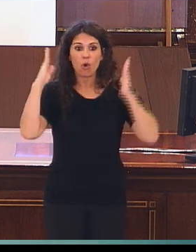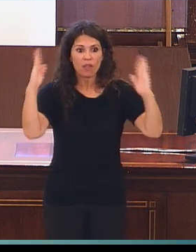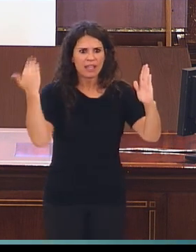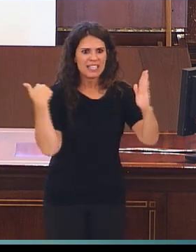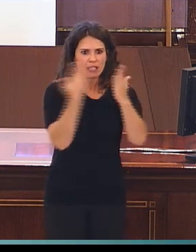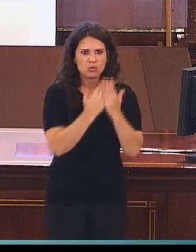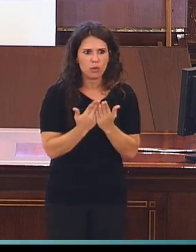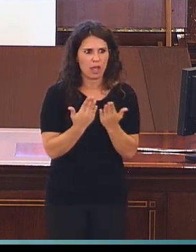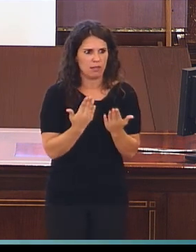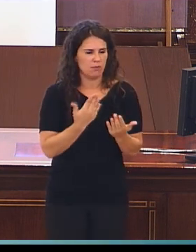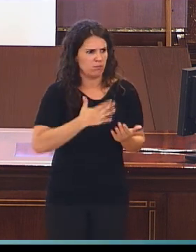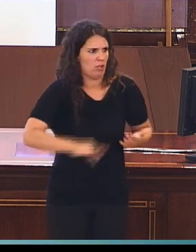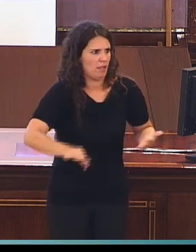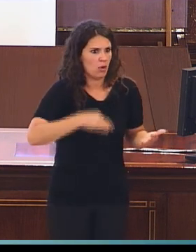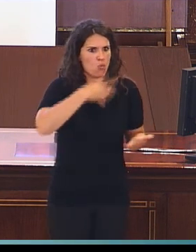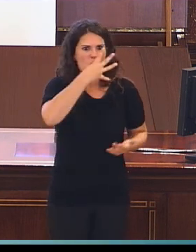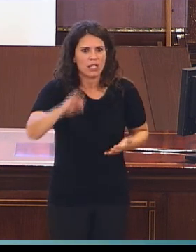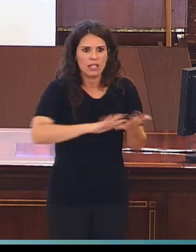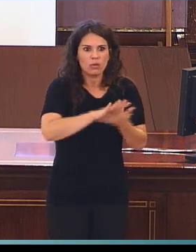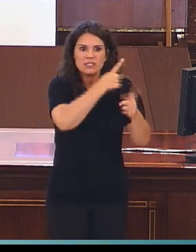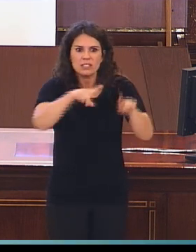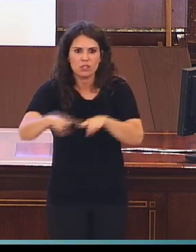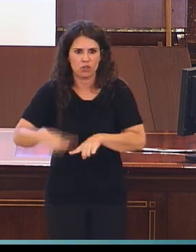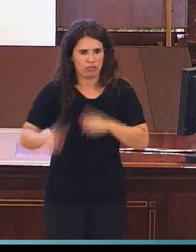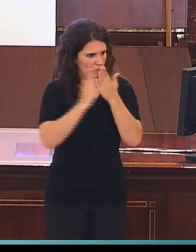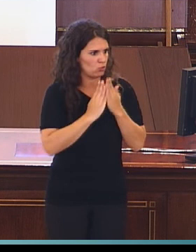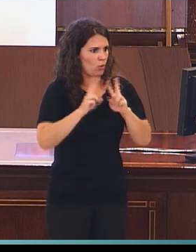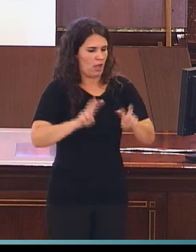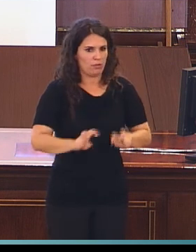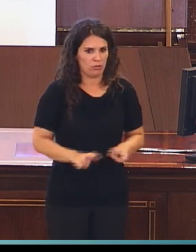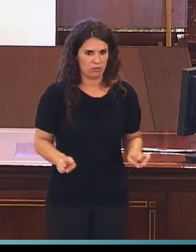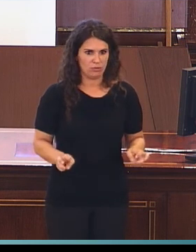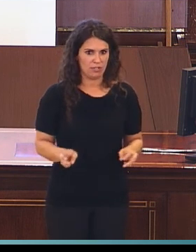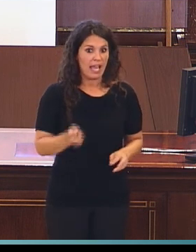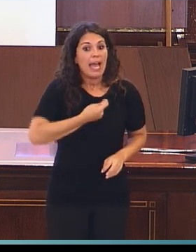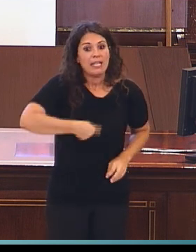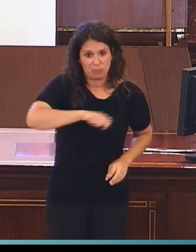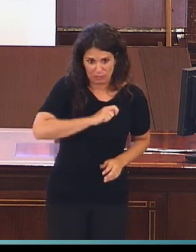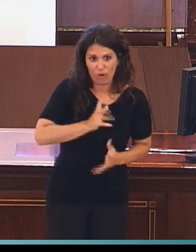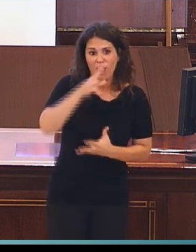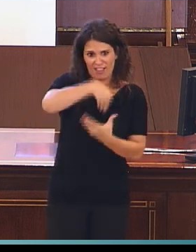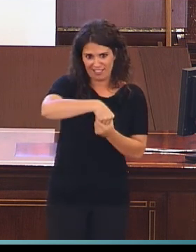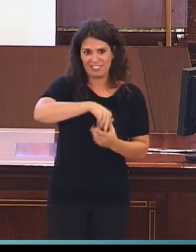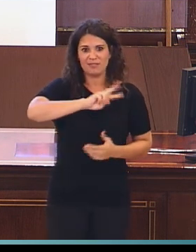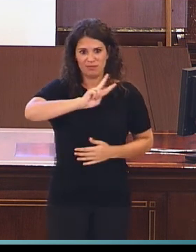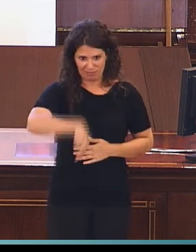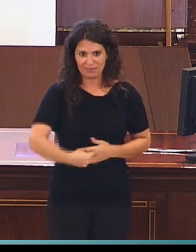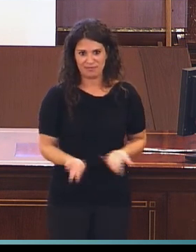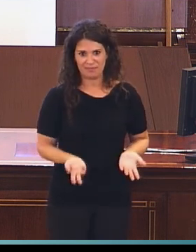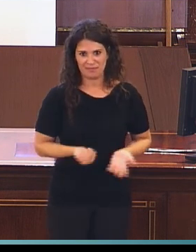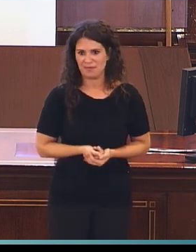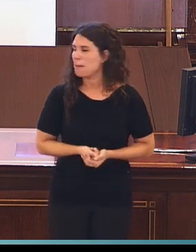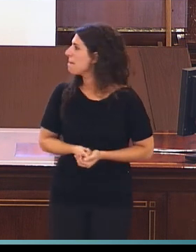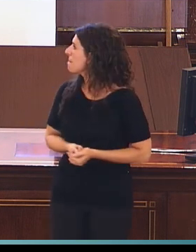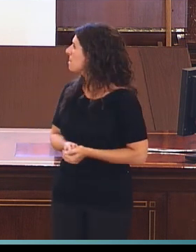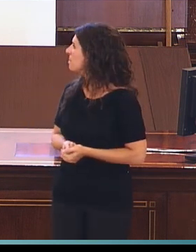ya hasta más de 40 lenguas de signo distintas. La española está ahí, por supuesto, en ese listado.